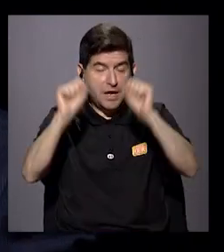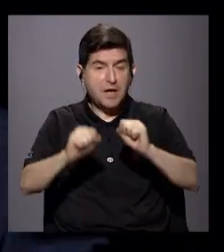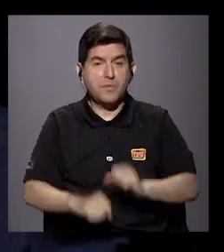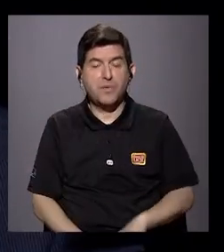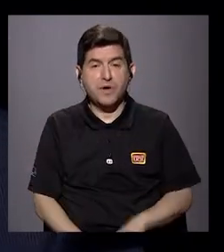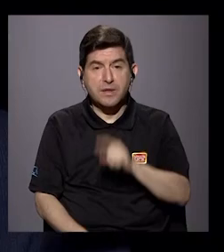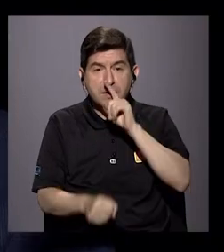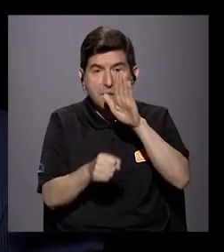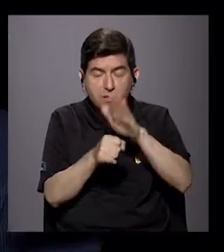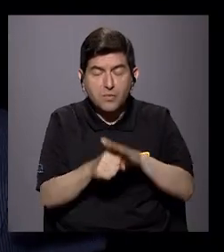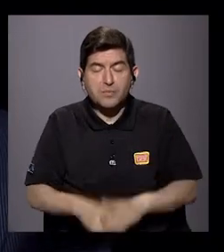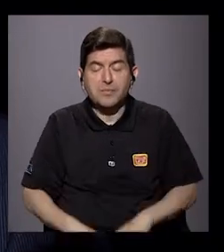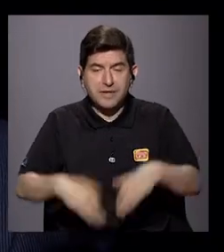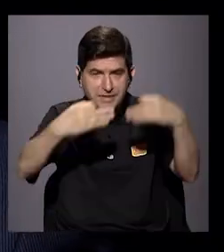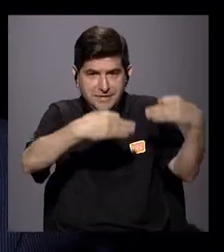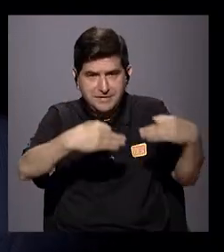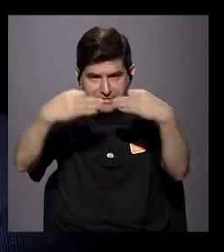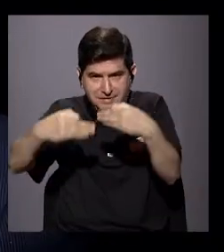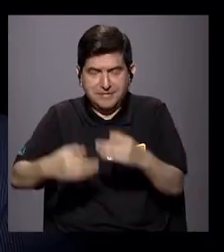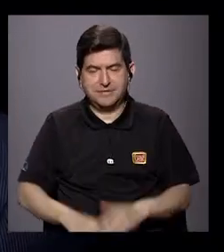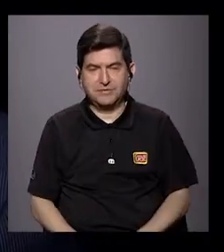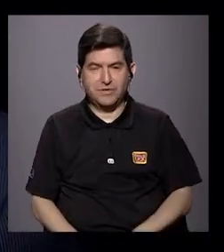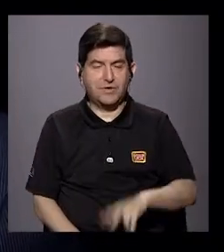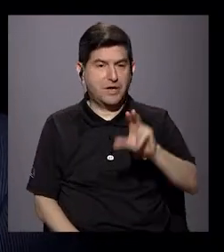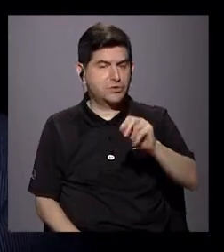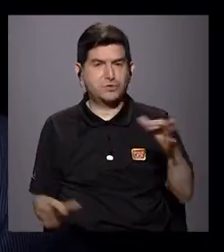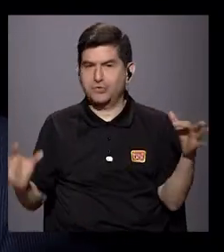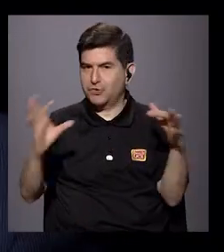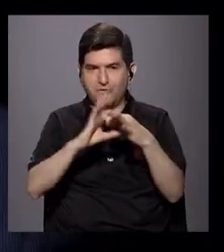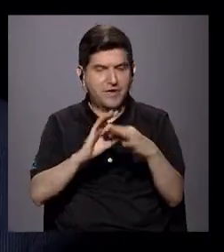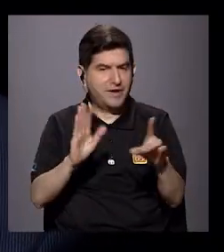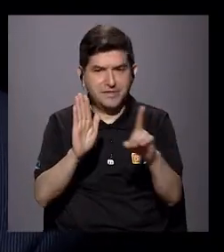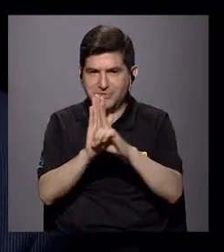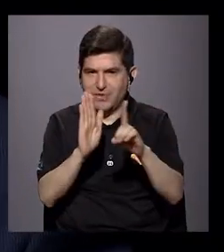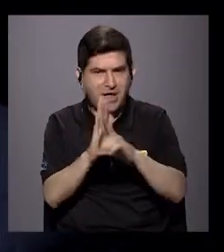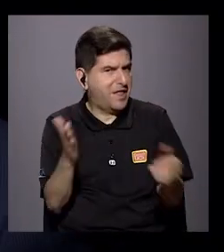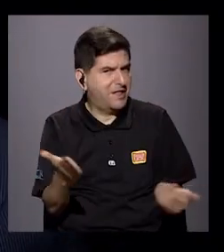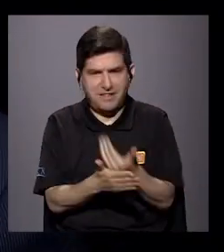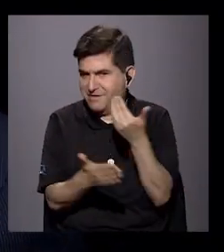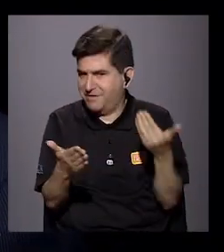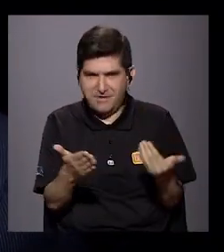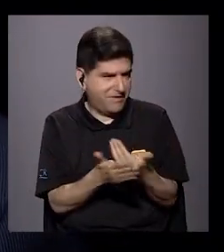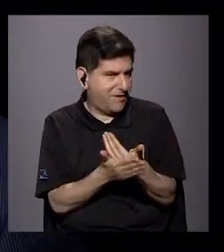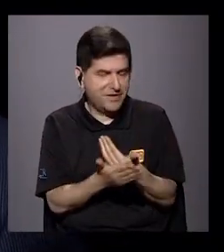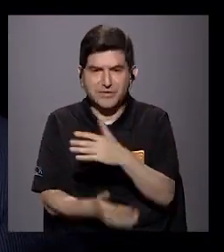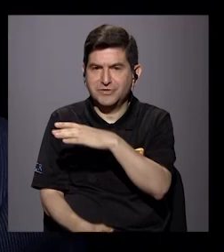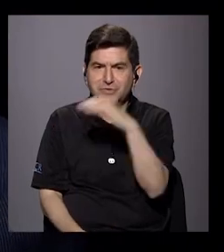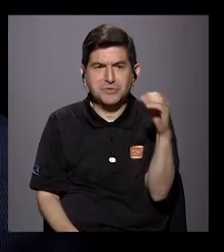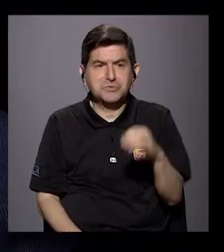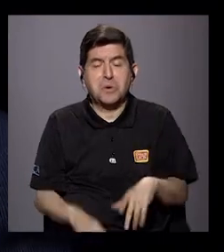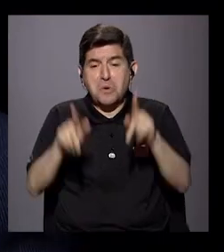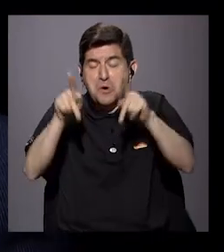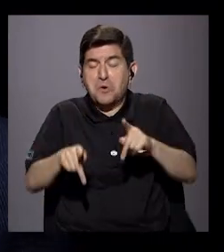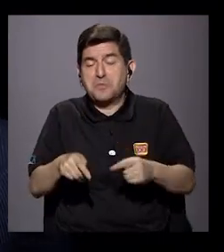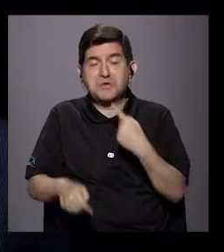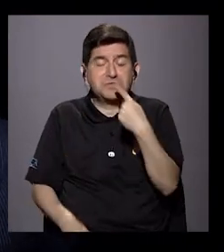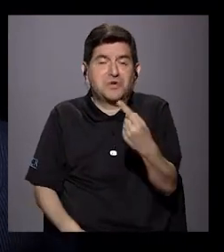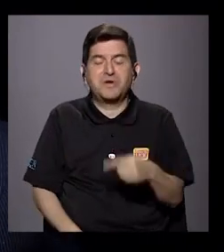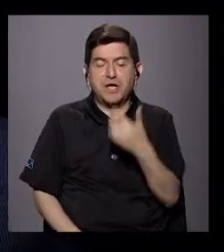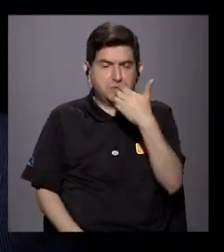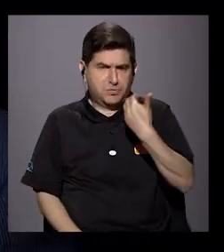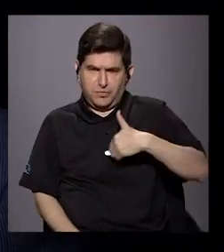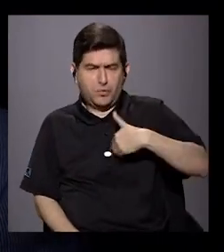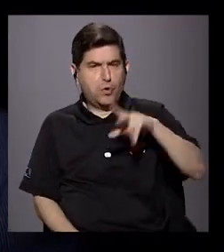aterrizar algunas de esas medidas que, reitero, no tienen que ver con derechos nuevos o que algunas personas catalogan como